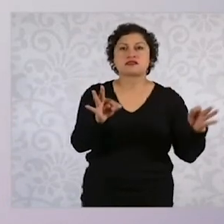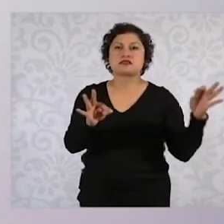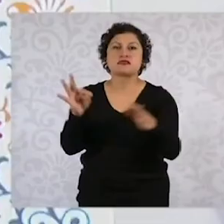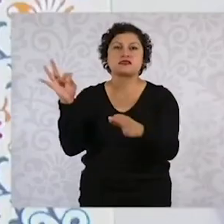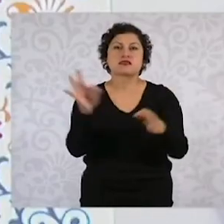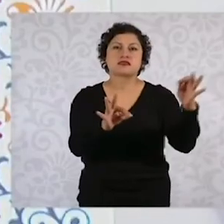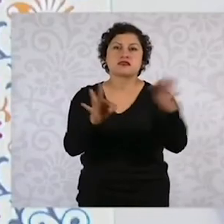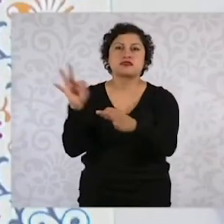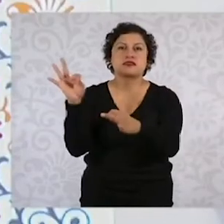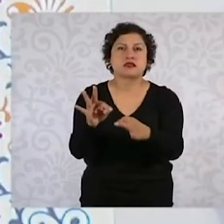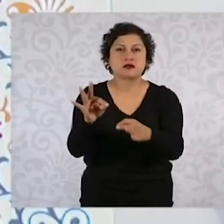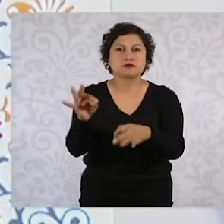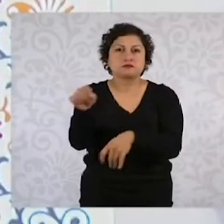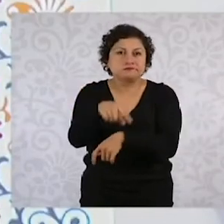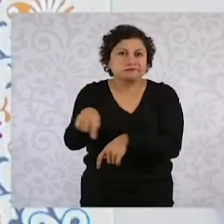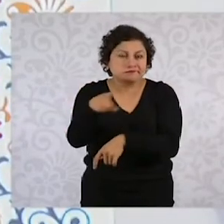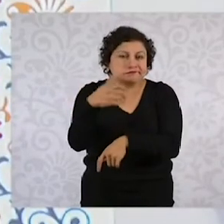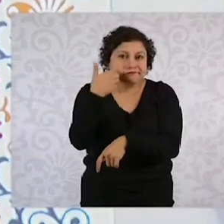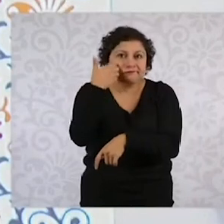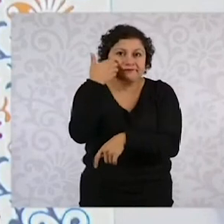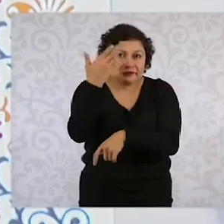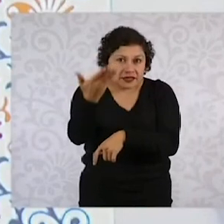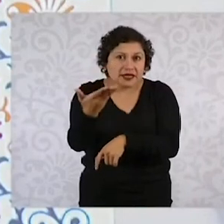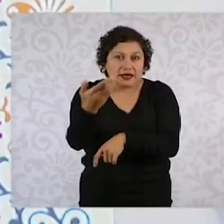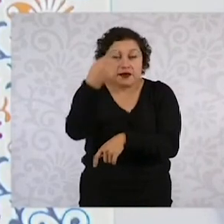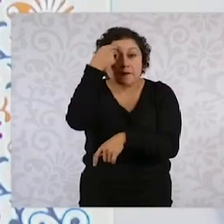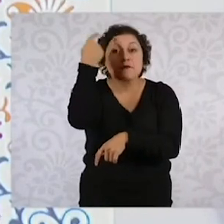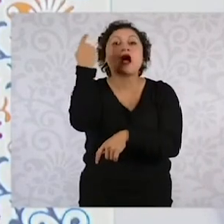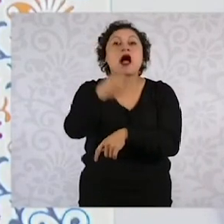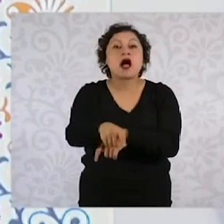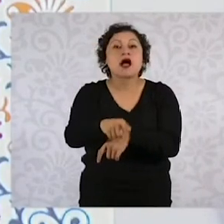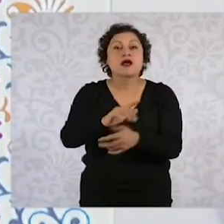de parar la transformación.